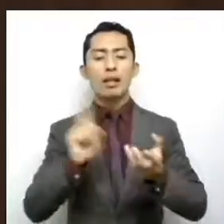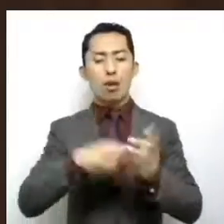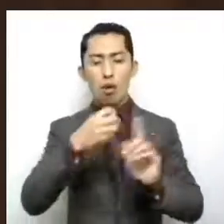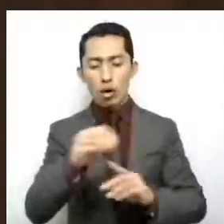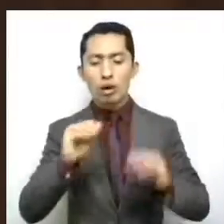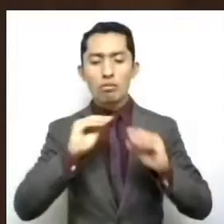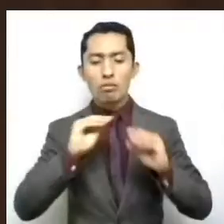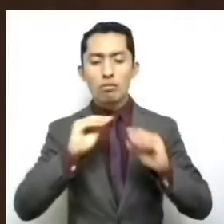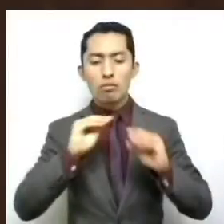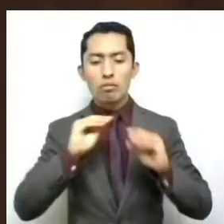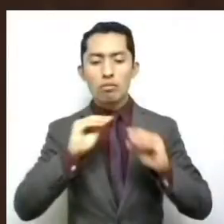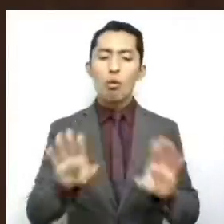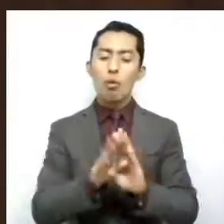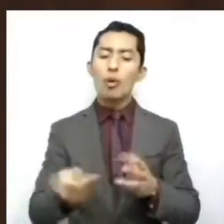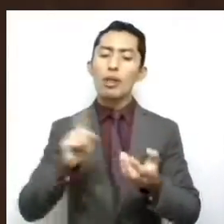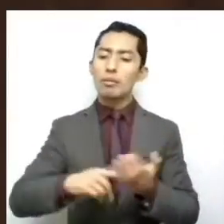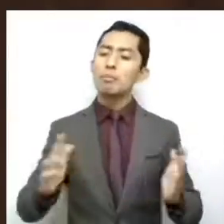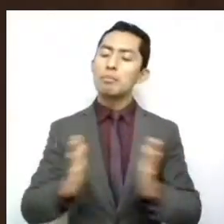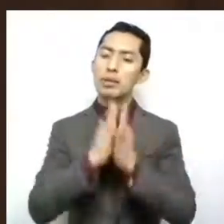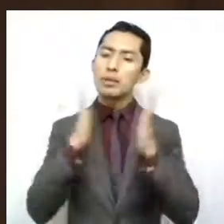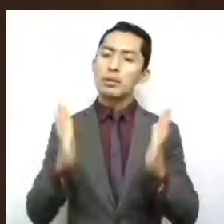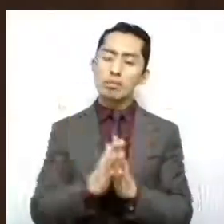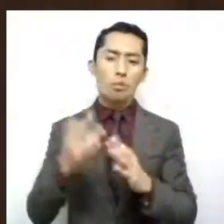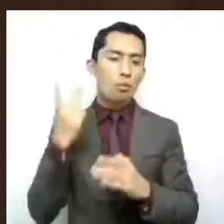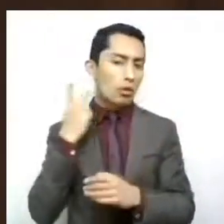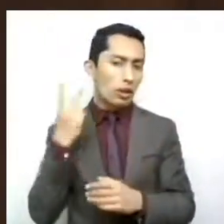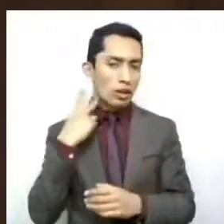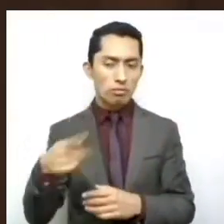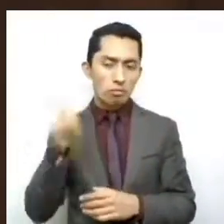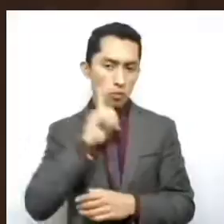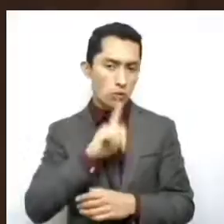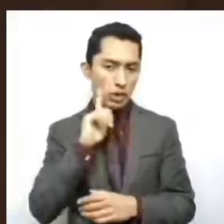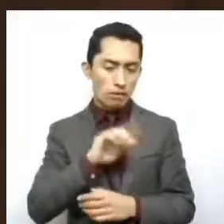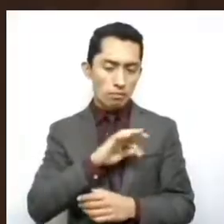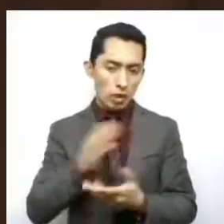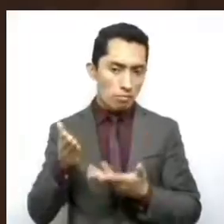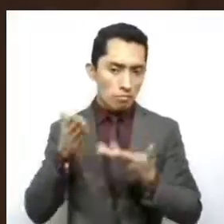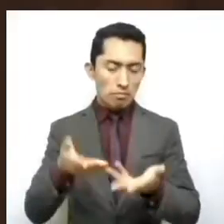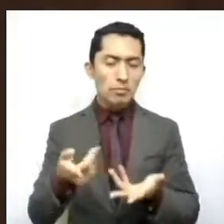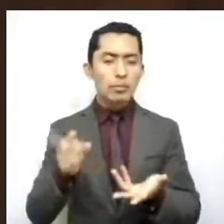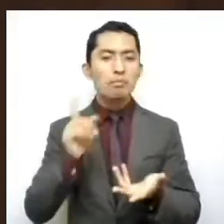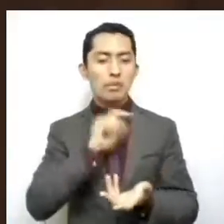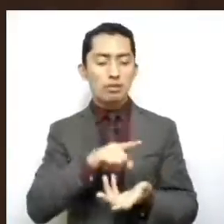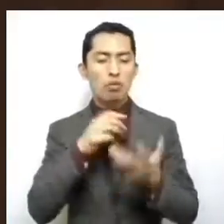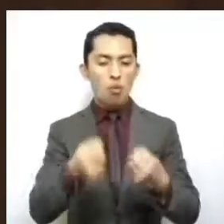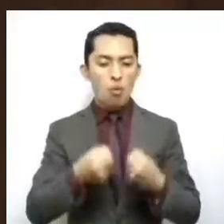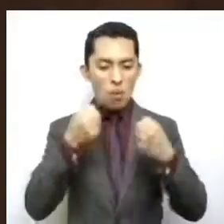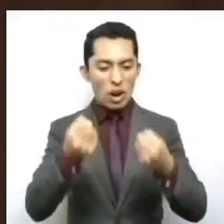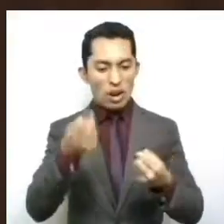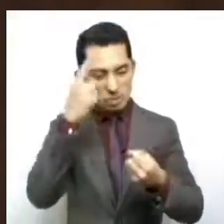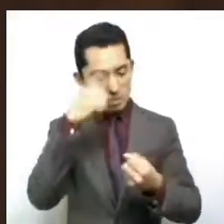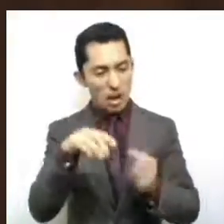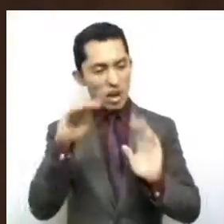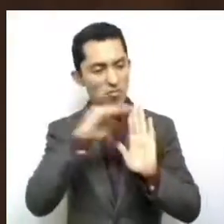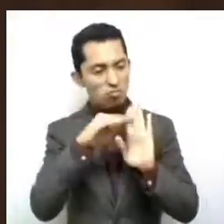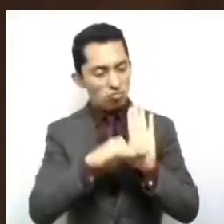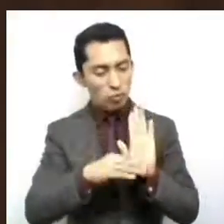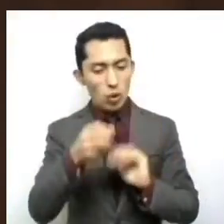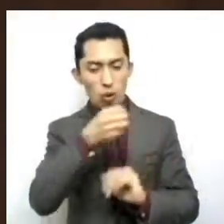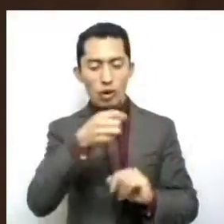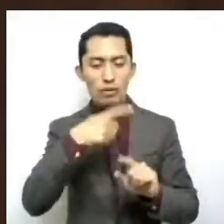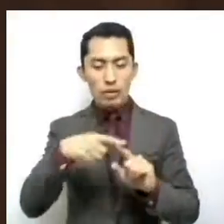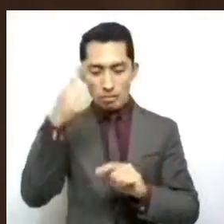la evaluación de participación política de las mujeres, el fortalecimiento de mecanismos para prevenir,